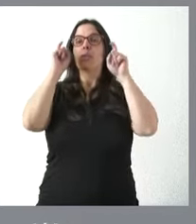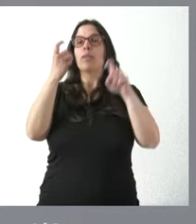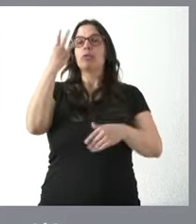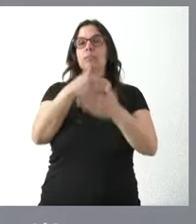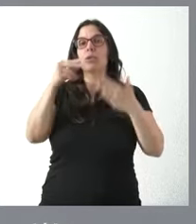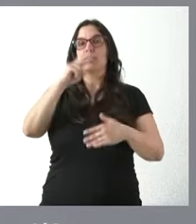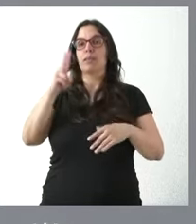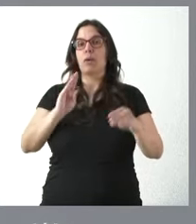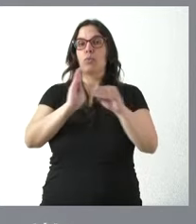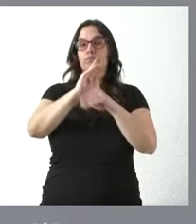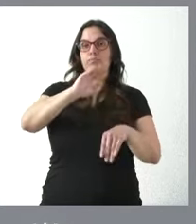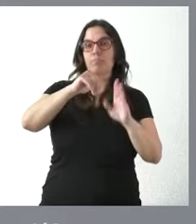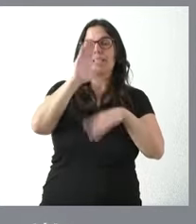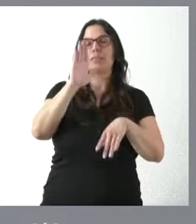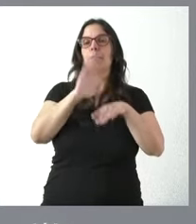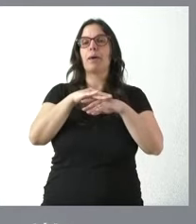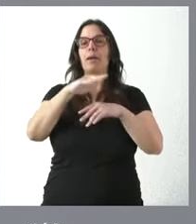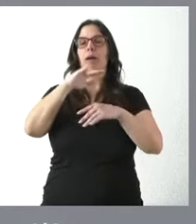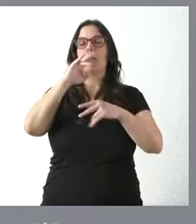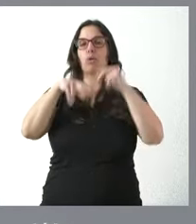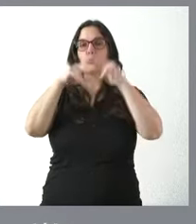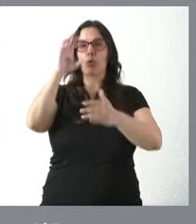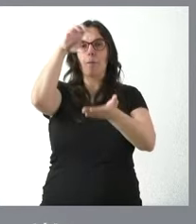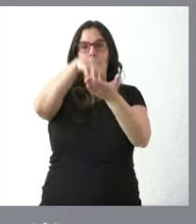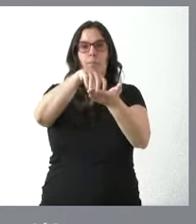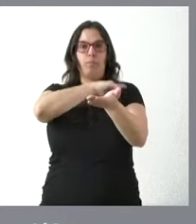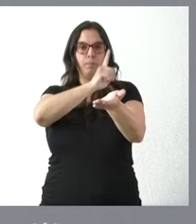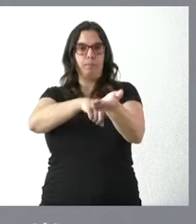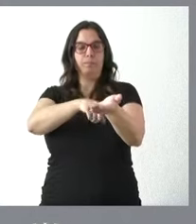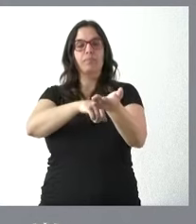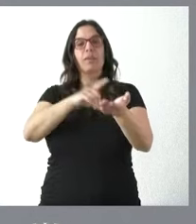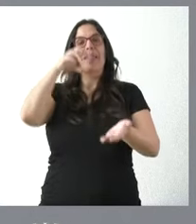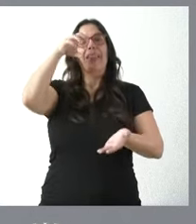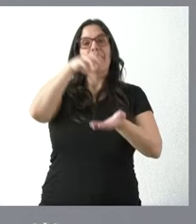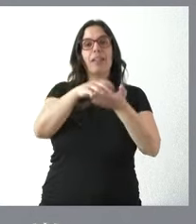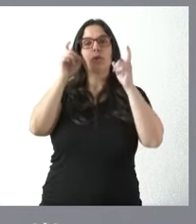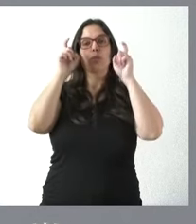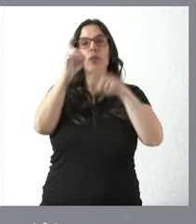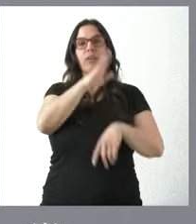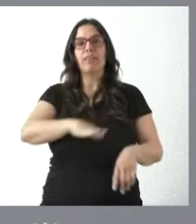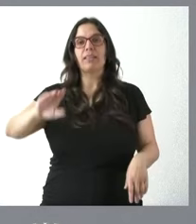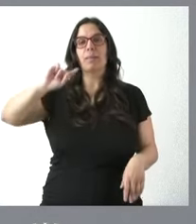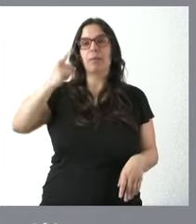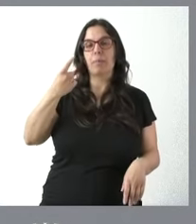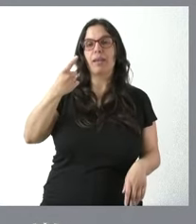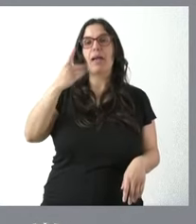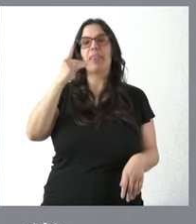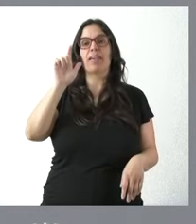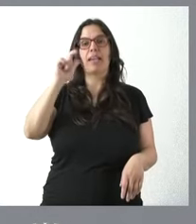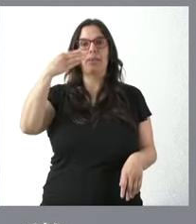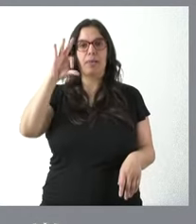millones de euros para la construcción de un polideportivo en el Centro de Educación Infantil y Primaria Miguel de Libes.